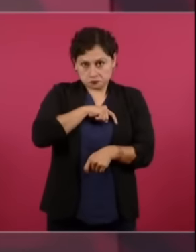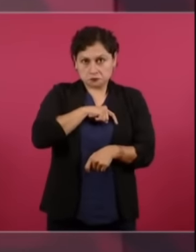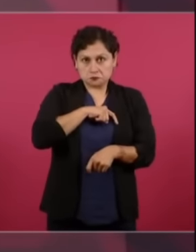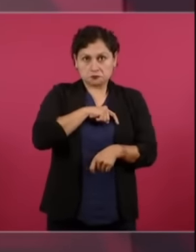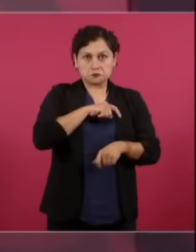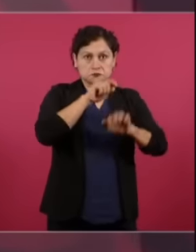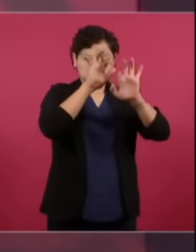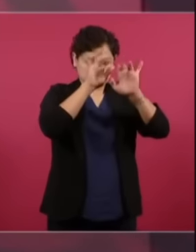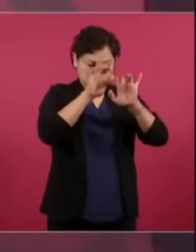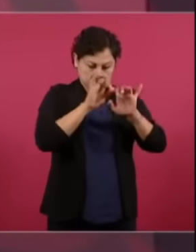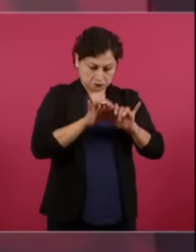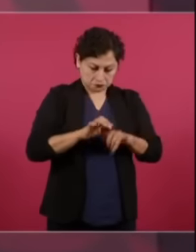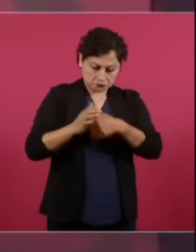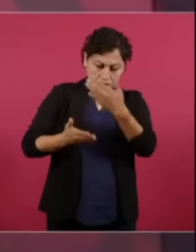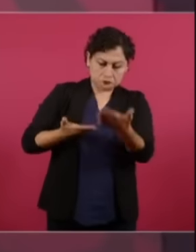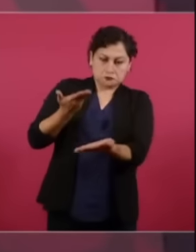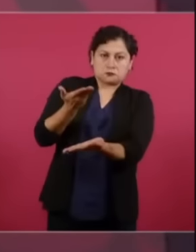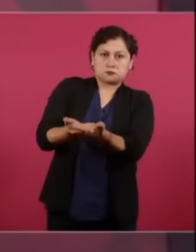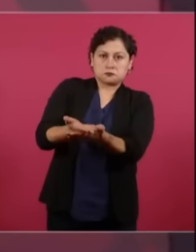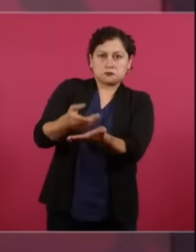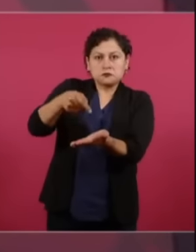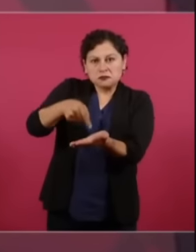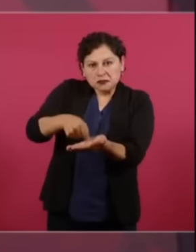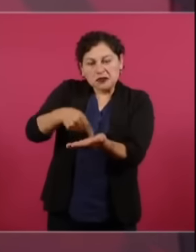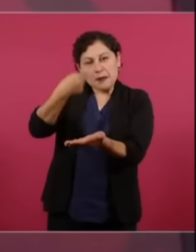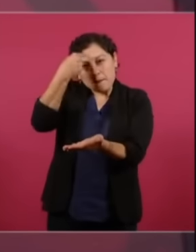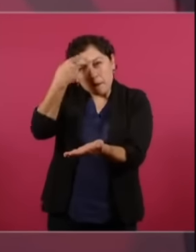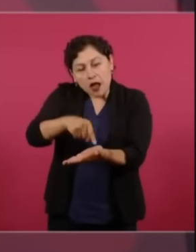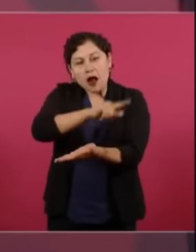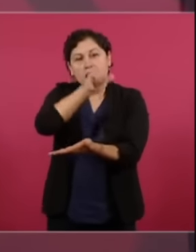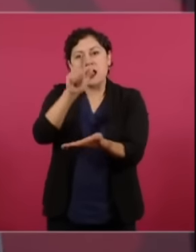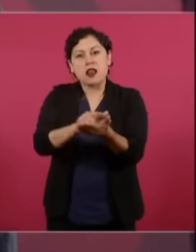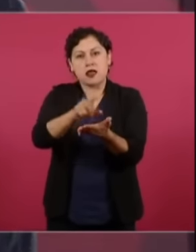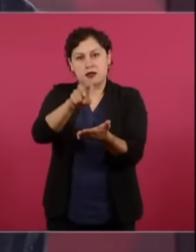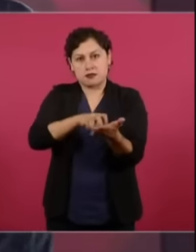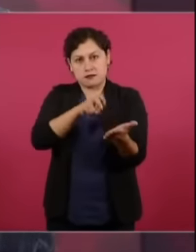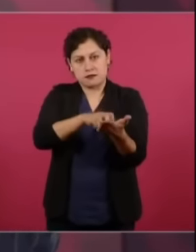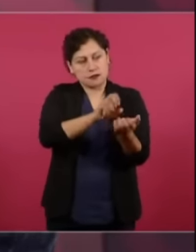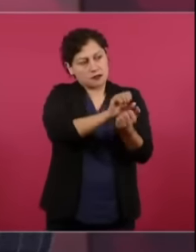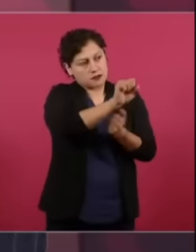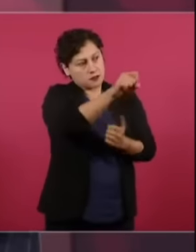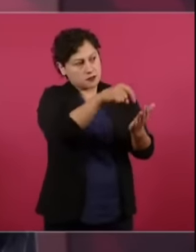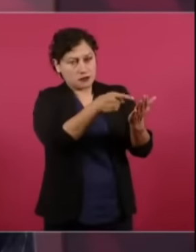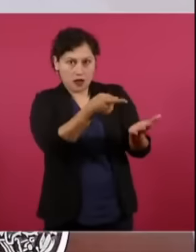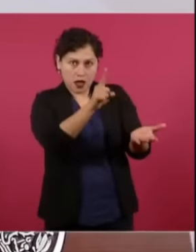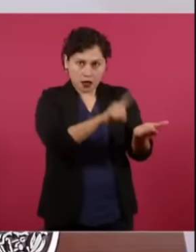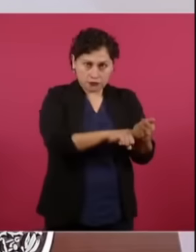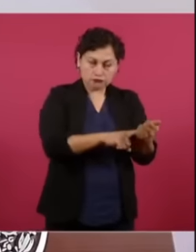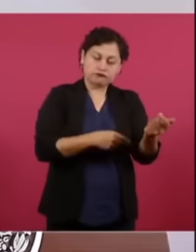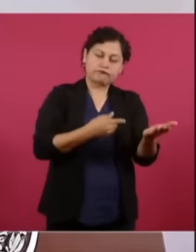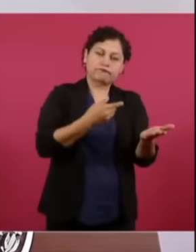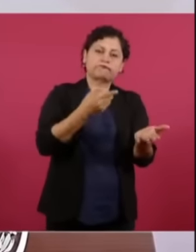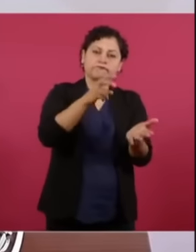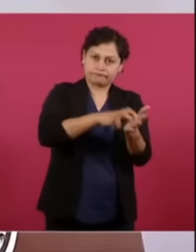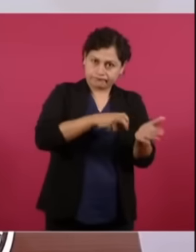reforma a la Constitución, para que, en vez de